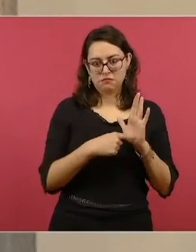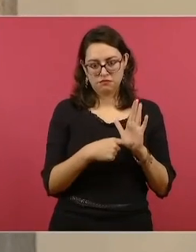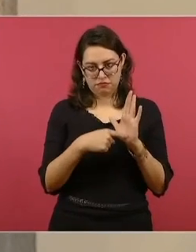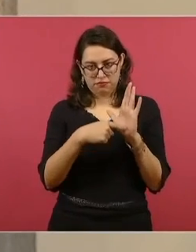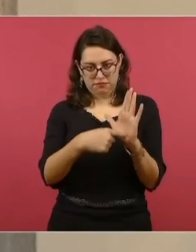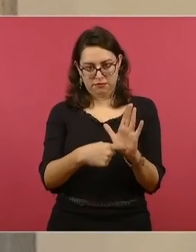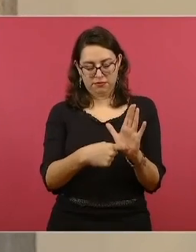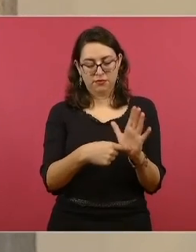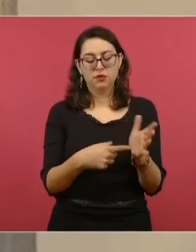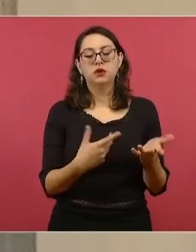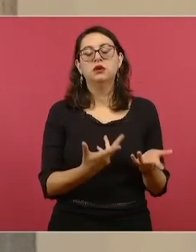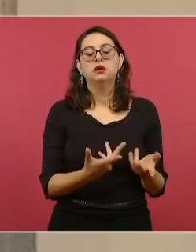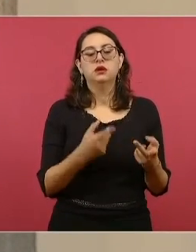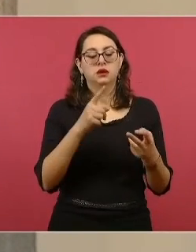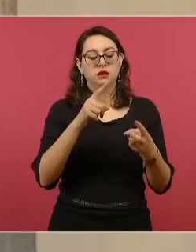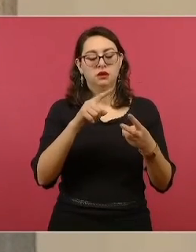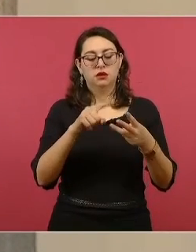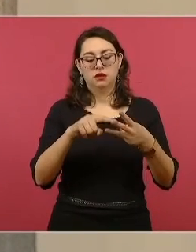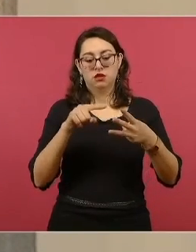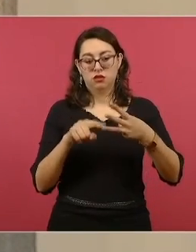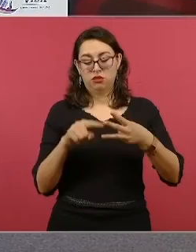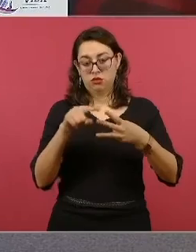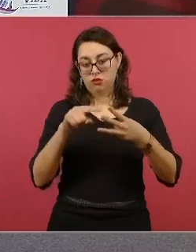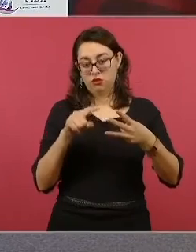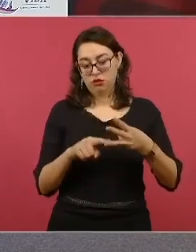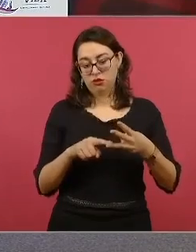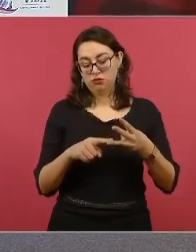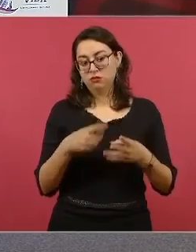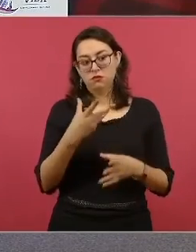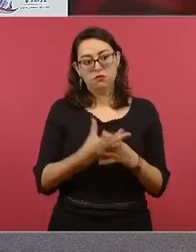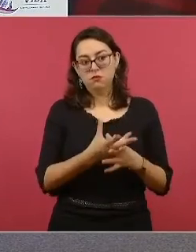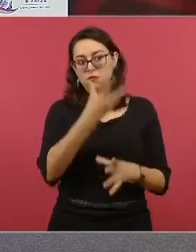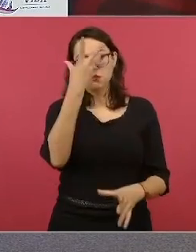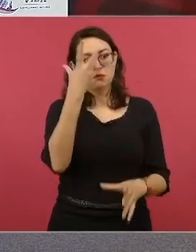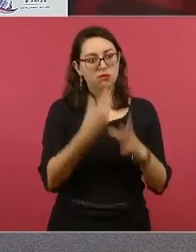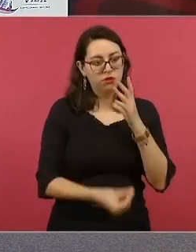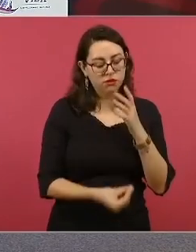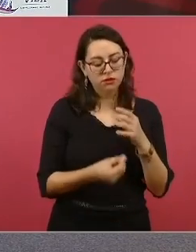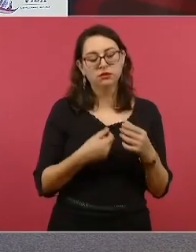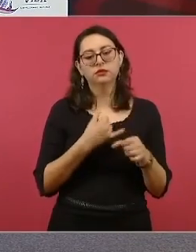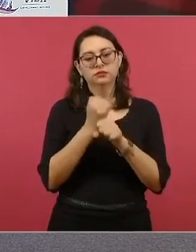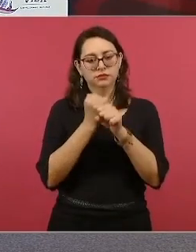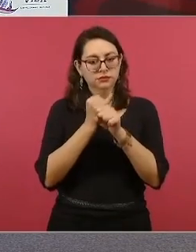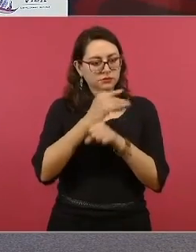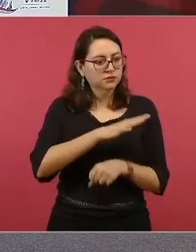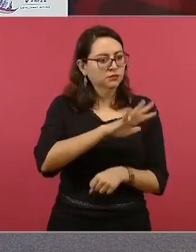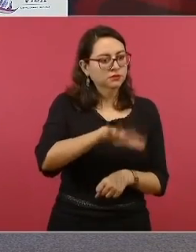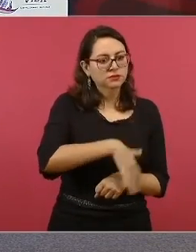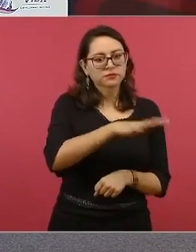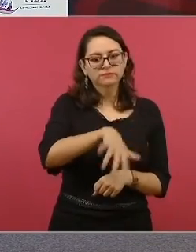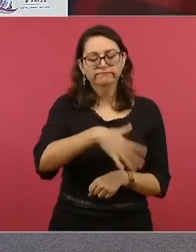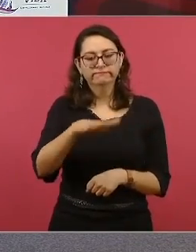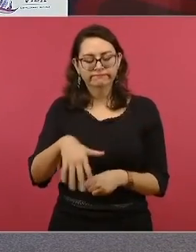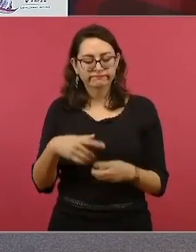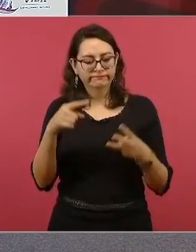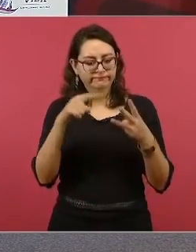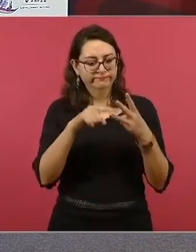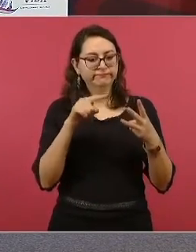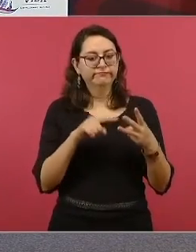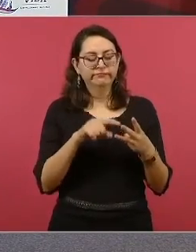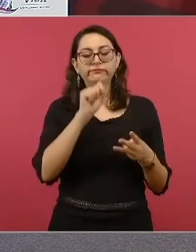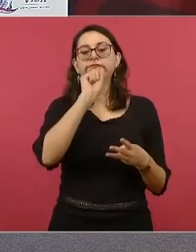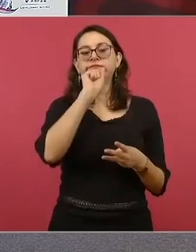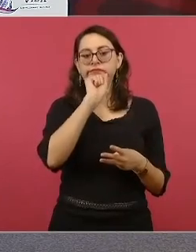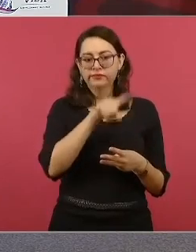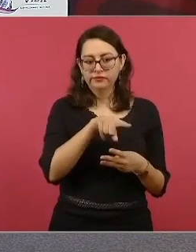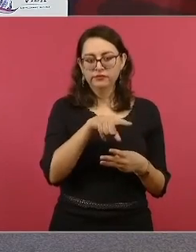Aurelio Ramírez Hernández y dos prófugos de la justicia también por el mismo delito del periodista Ramírez